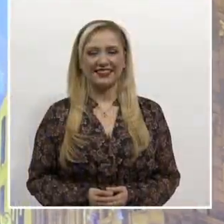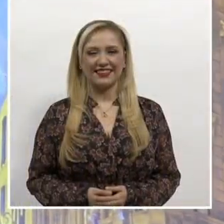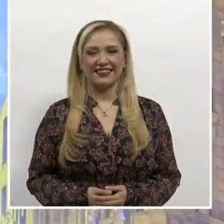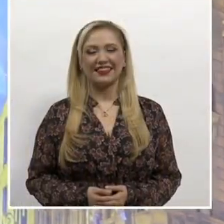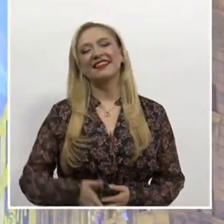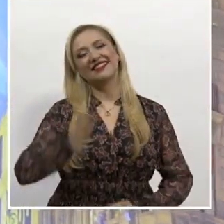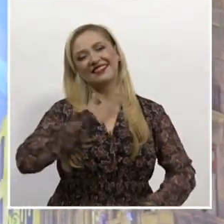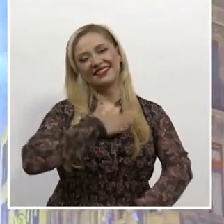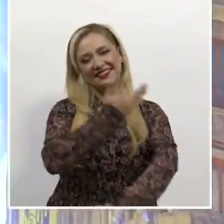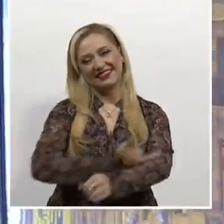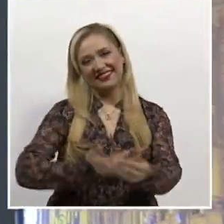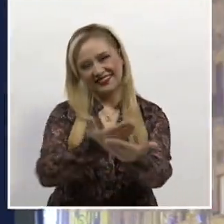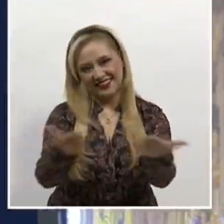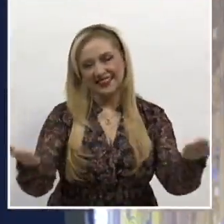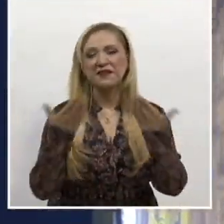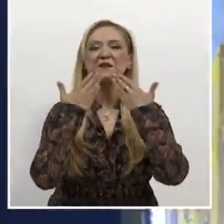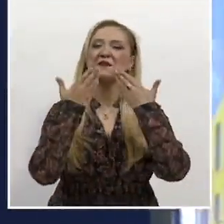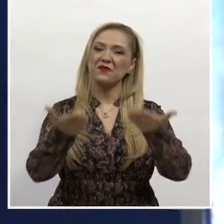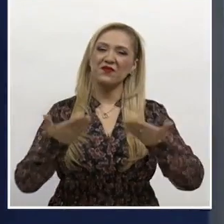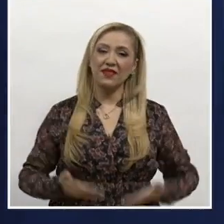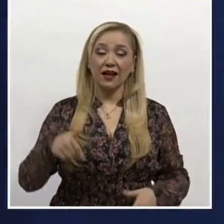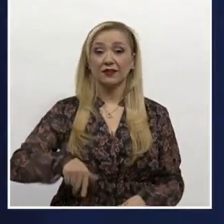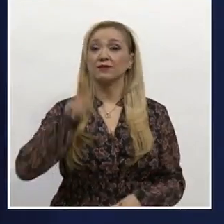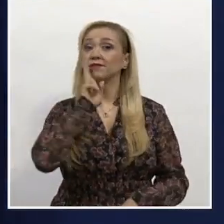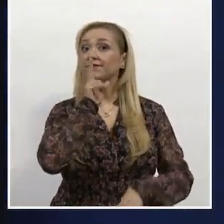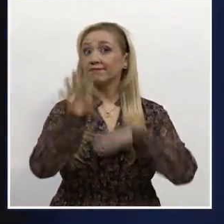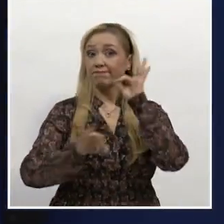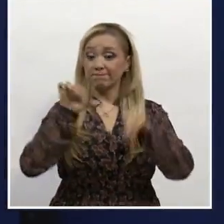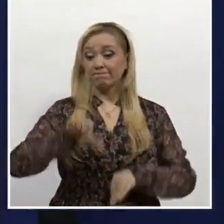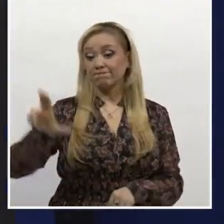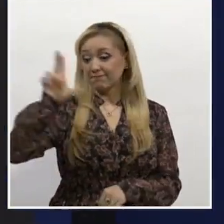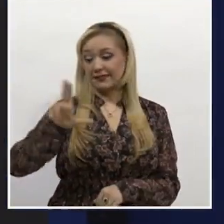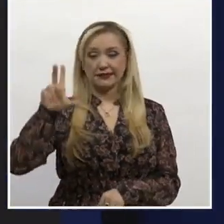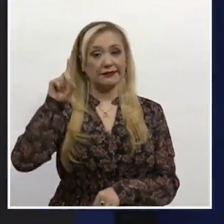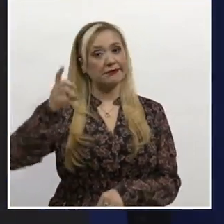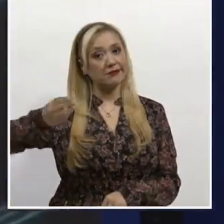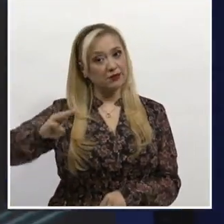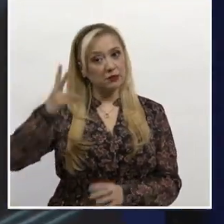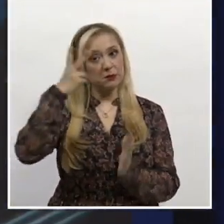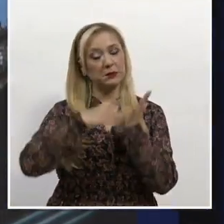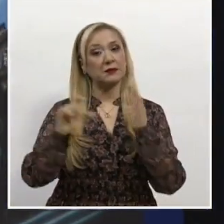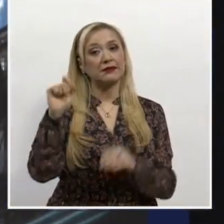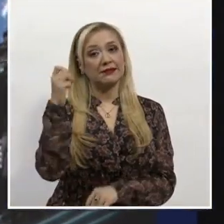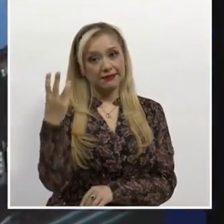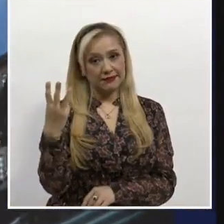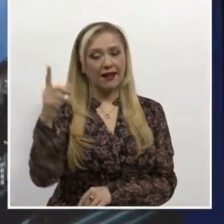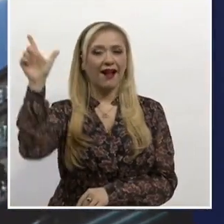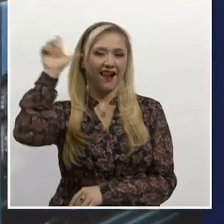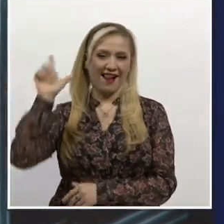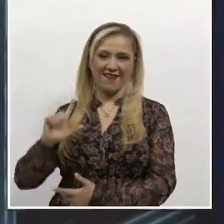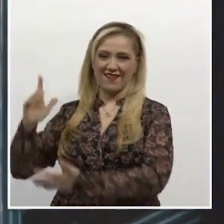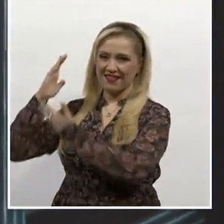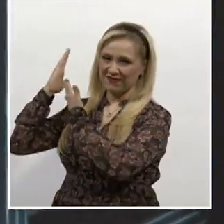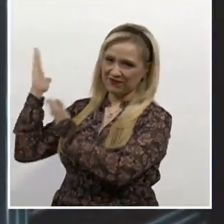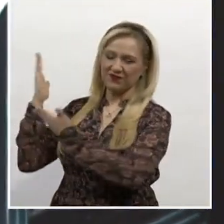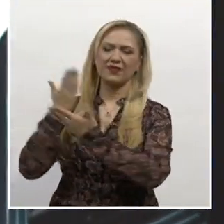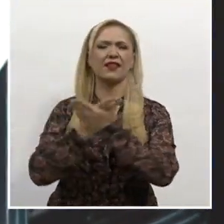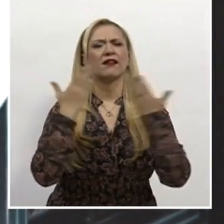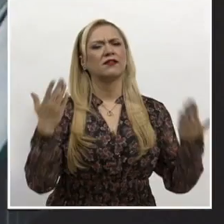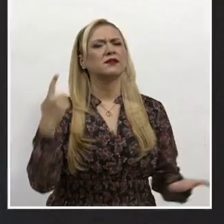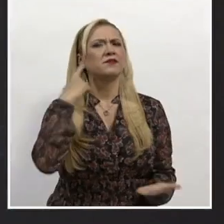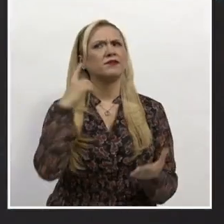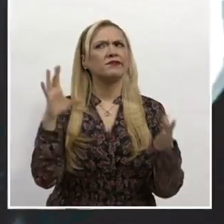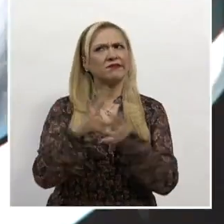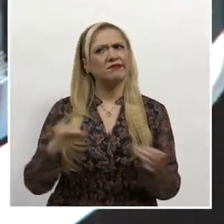Muy buenas tardes, bienvenidos a este corte informativo, hoy es martes 30 de mayo de 2023. Soy Laura Murillo y en los próximos minutos le